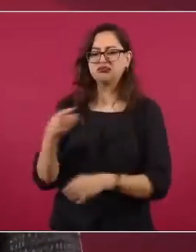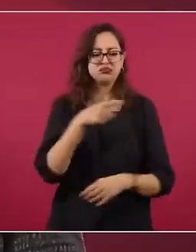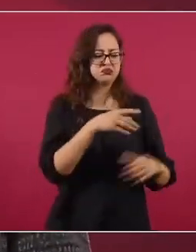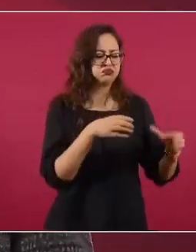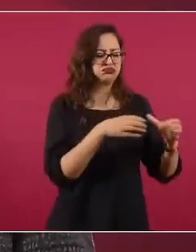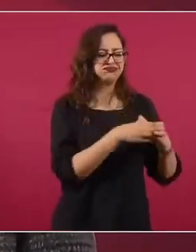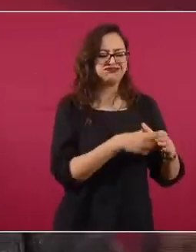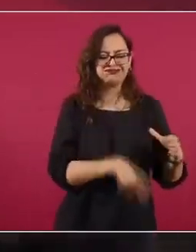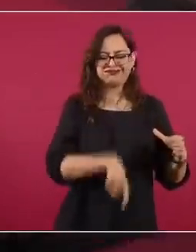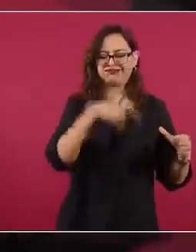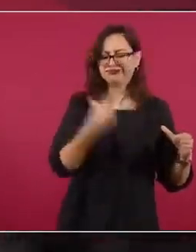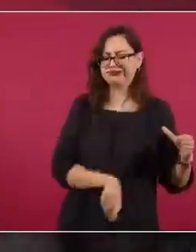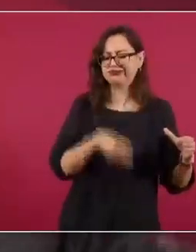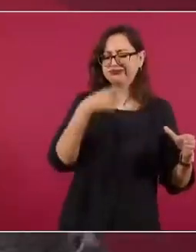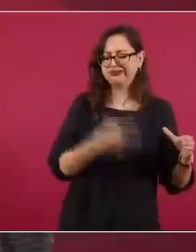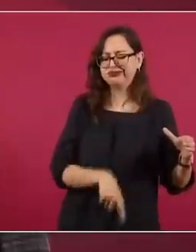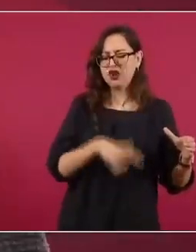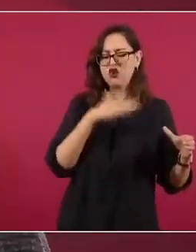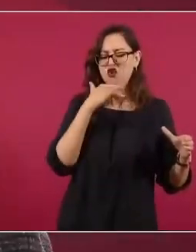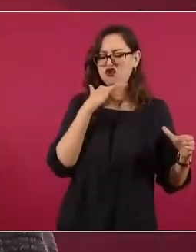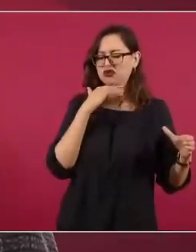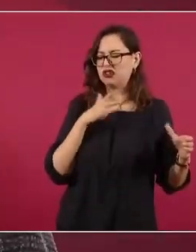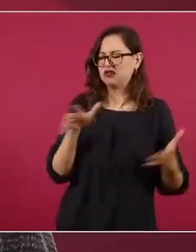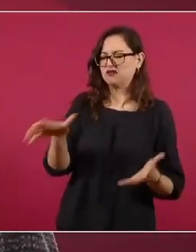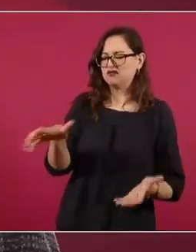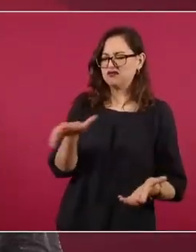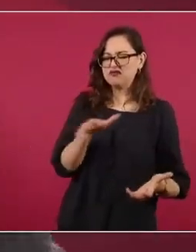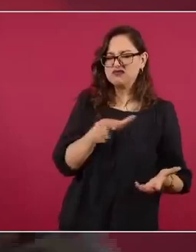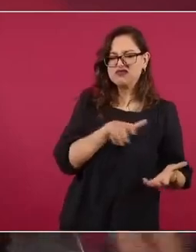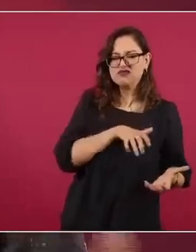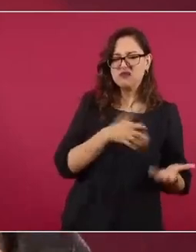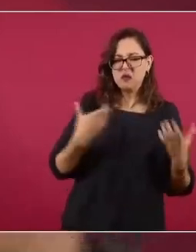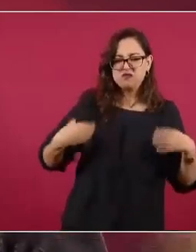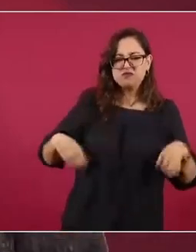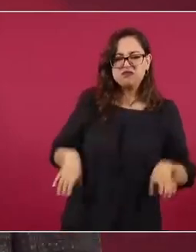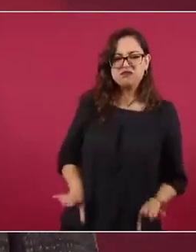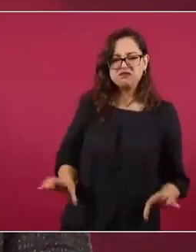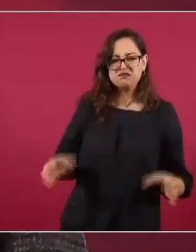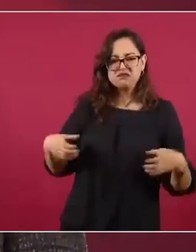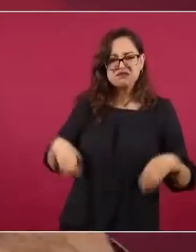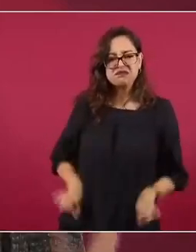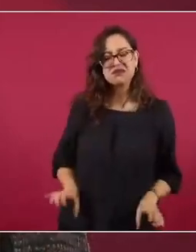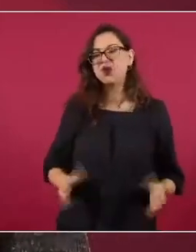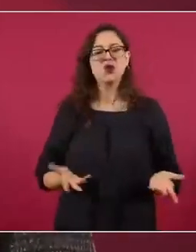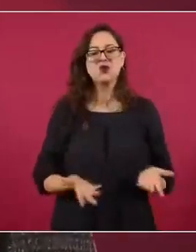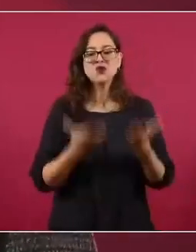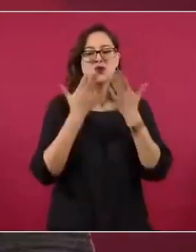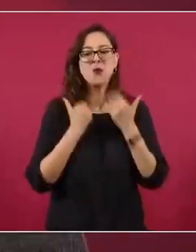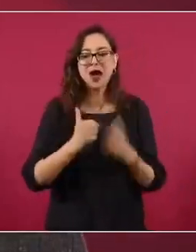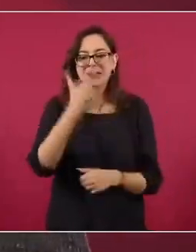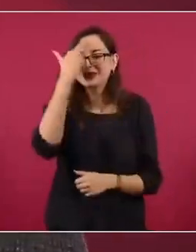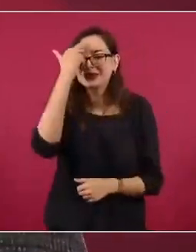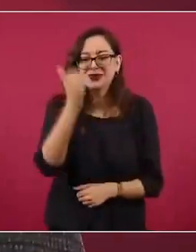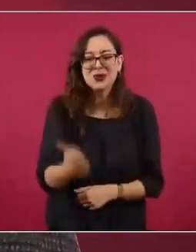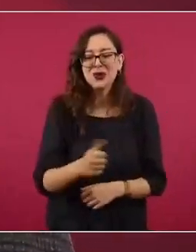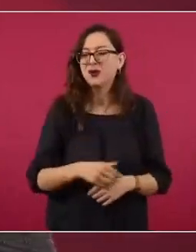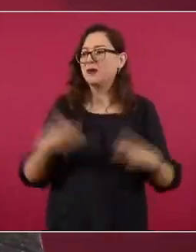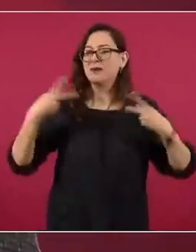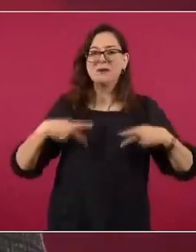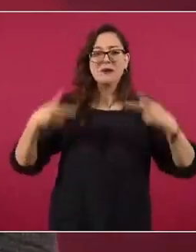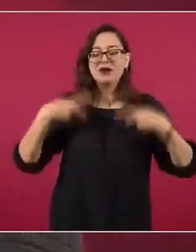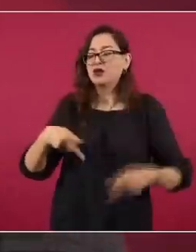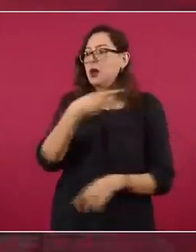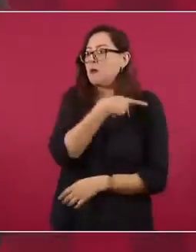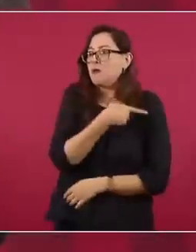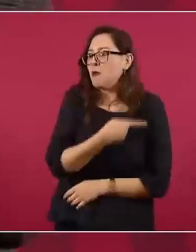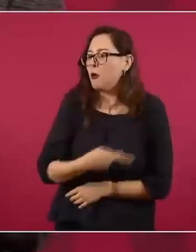sólo por la corrupción. ¿Y por qué de manera injustificada? Porque México es uno de los países con